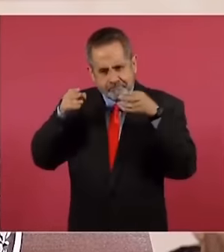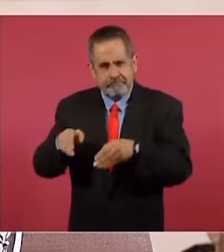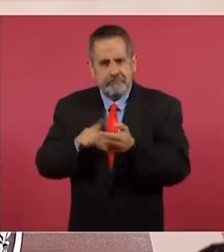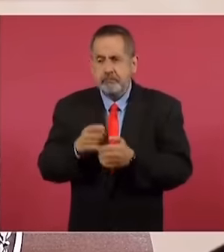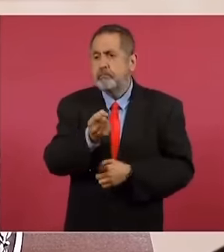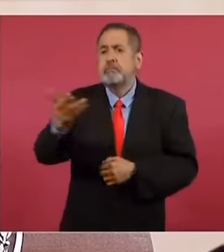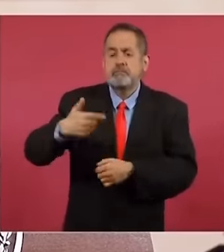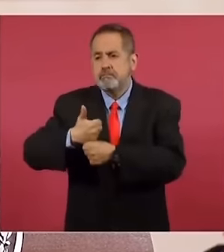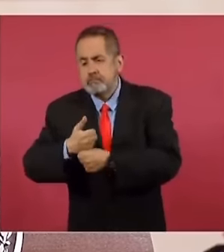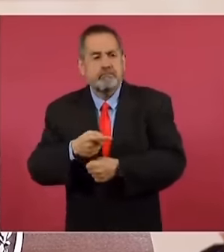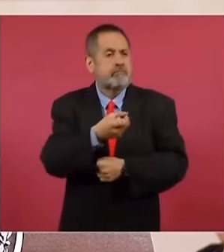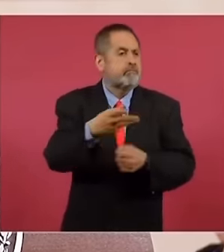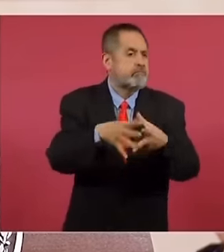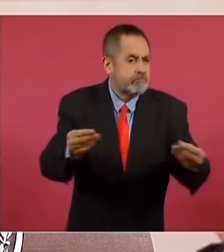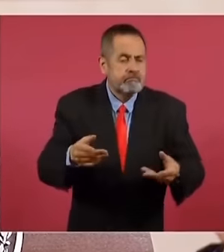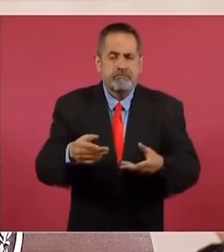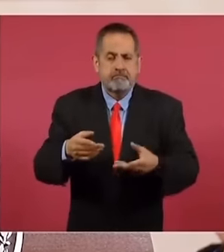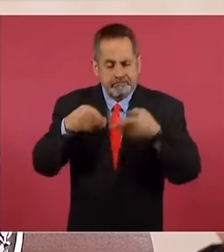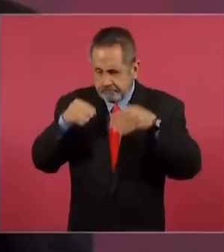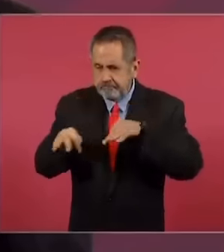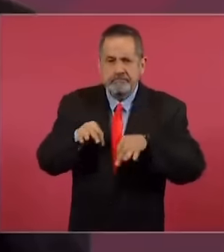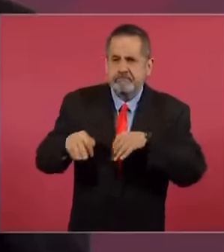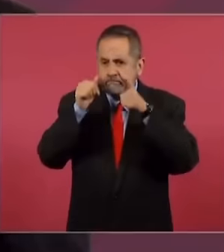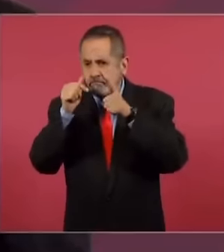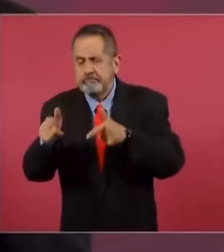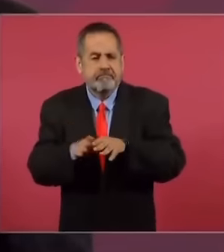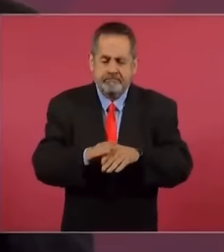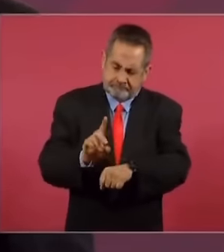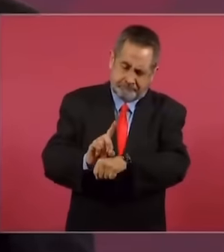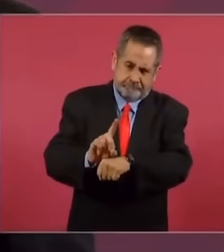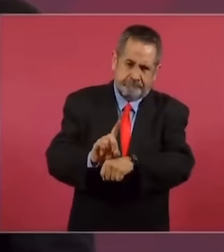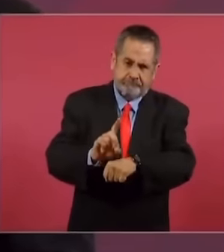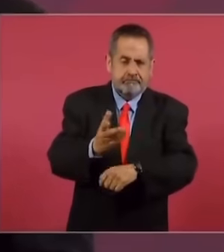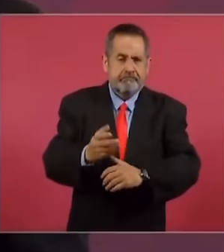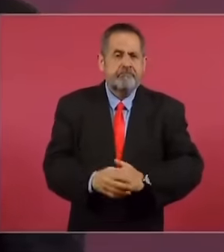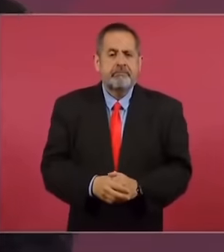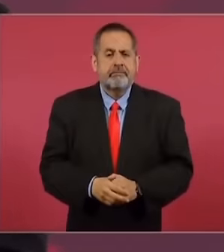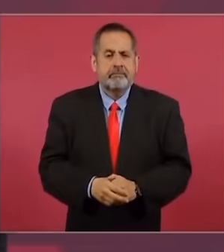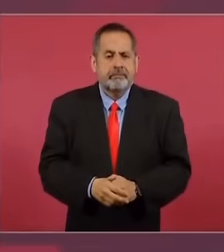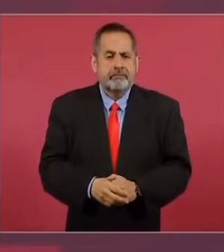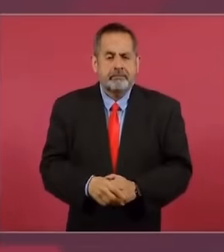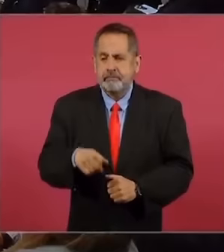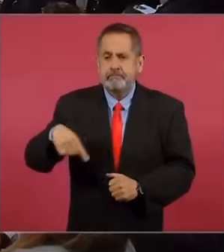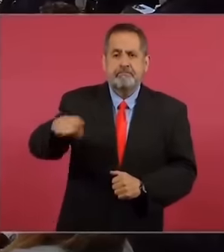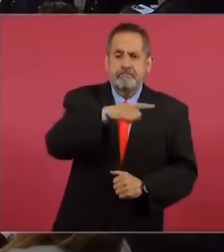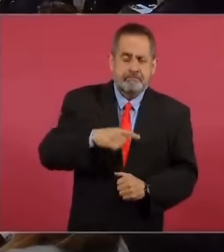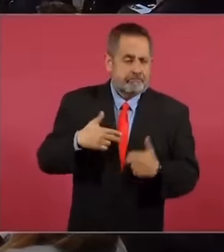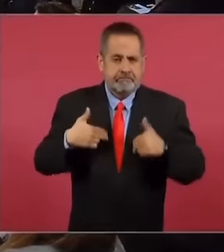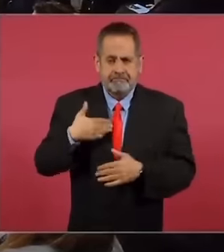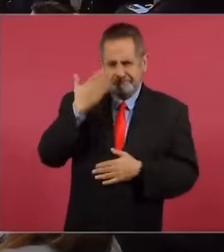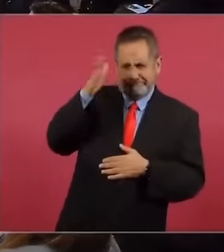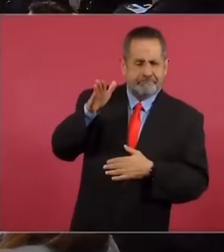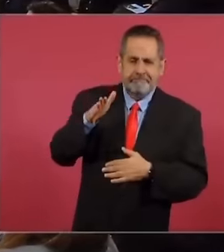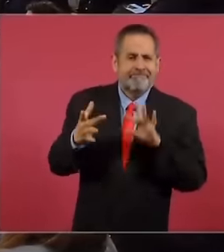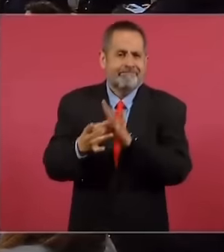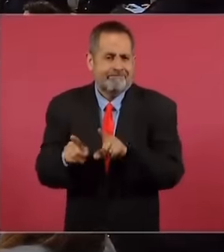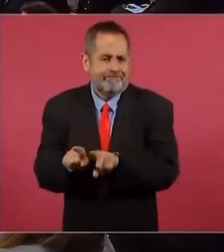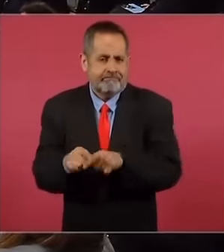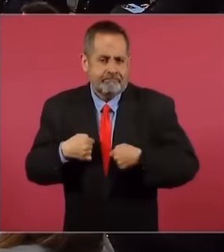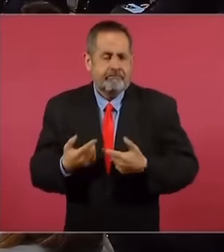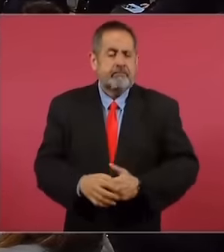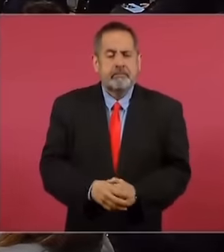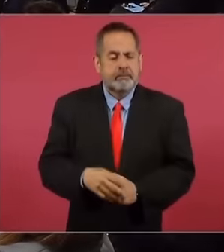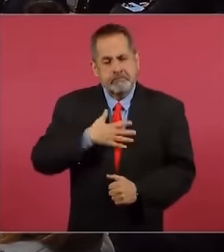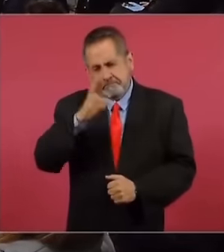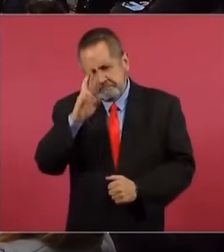por los que sufren, por los desaparecidos, todos los días. Nada humano nos es ajeno. Y yo